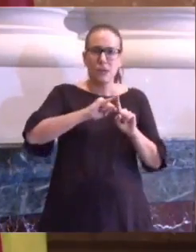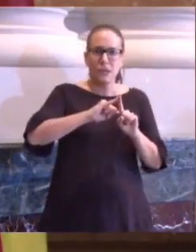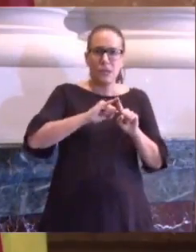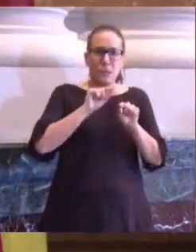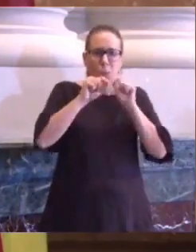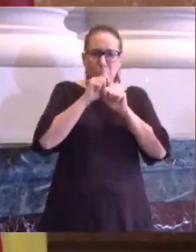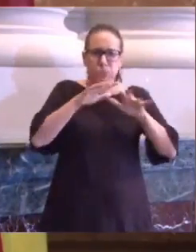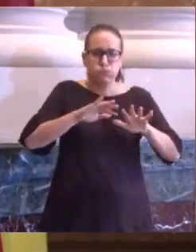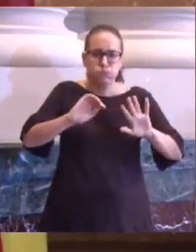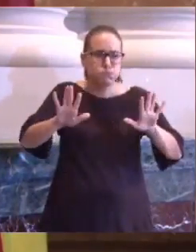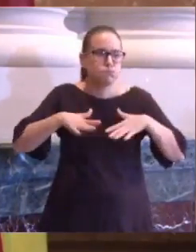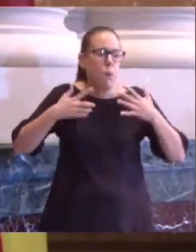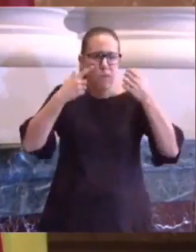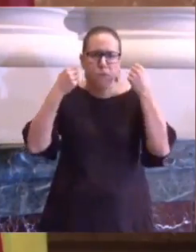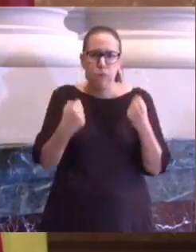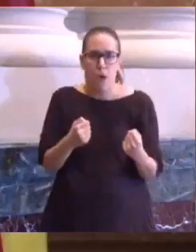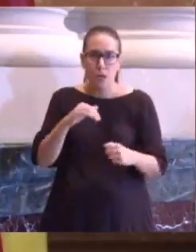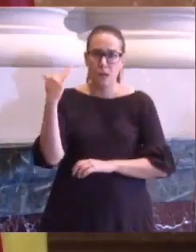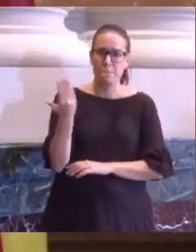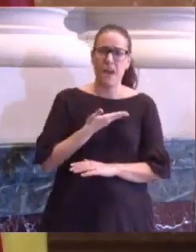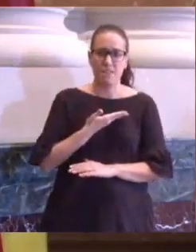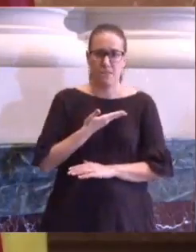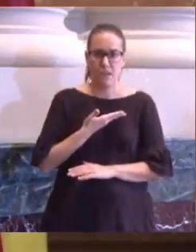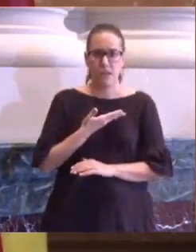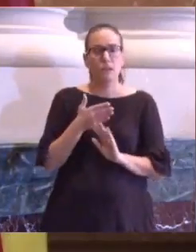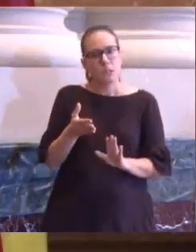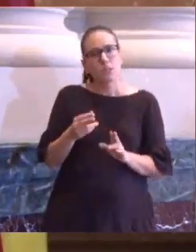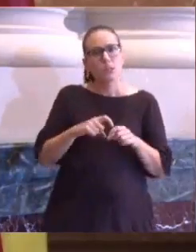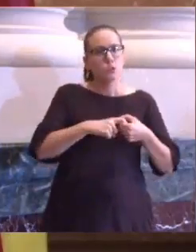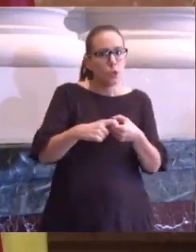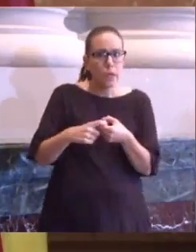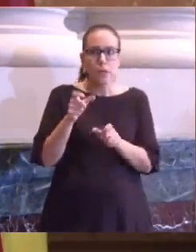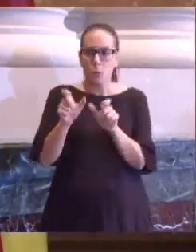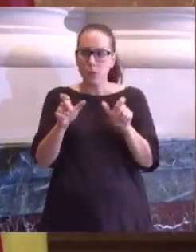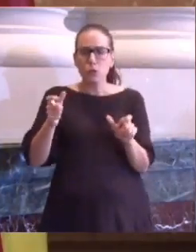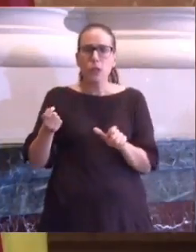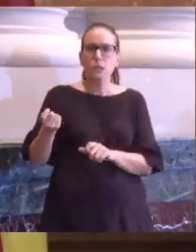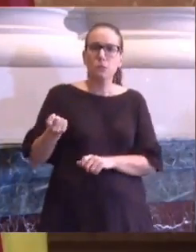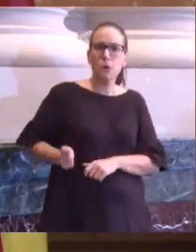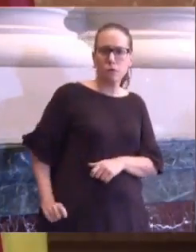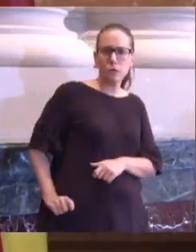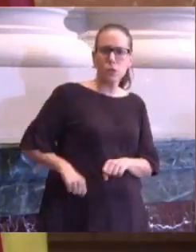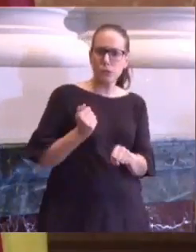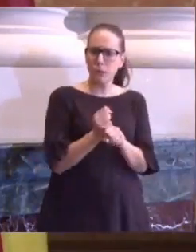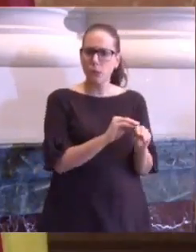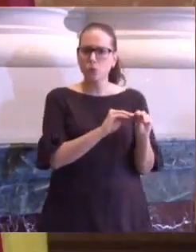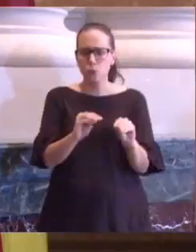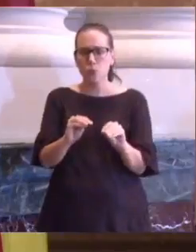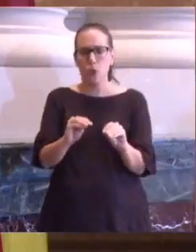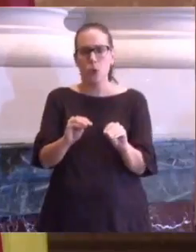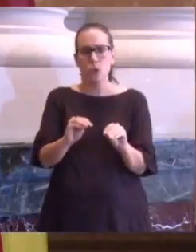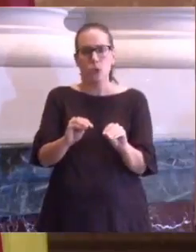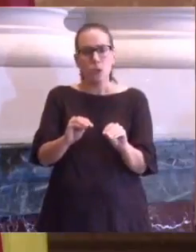tsunami, y aunque la solidez de nuestro sistema sanitario y el trabajo sobrehumano de nuestros profesionales ha hecho que nuestros cimientos